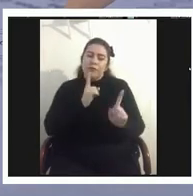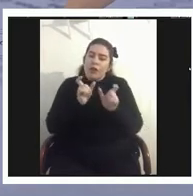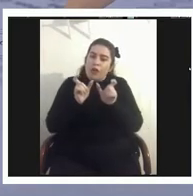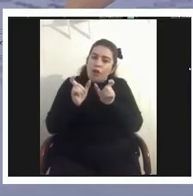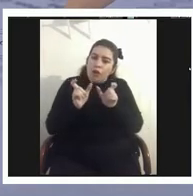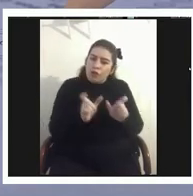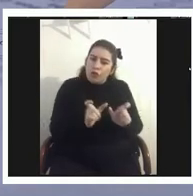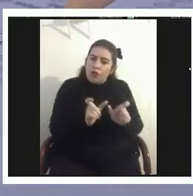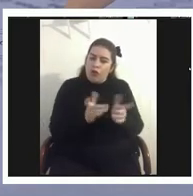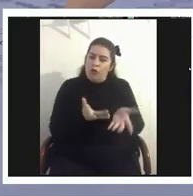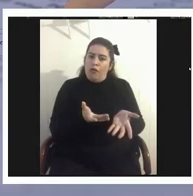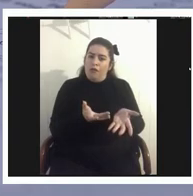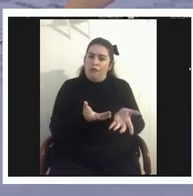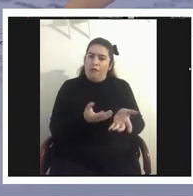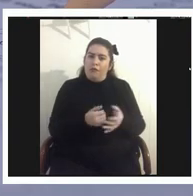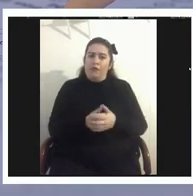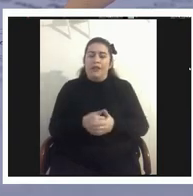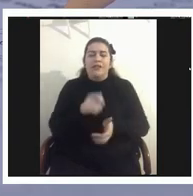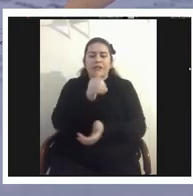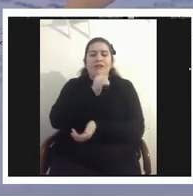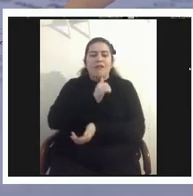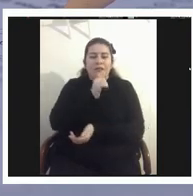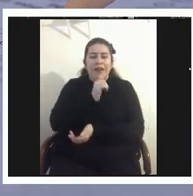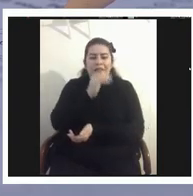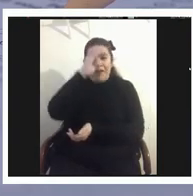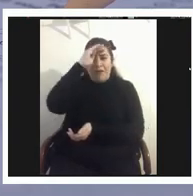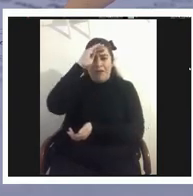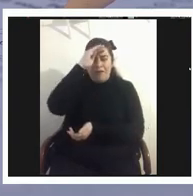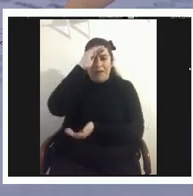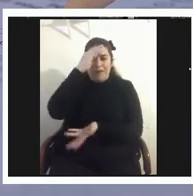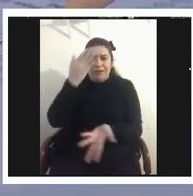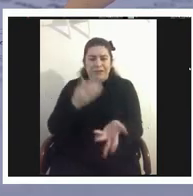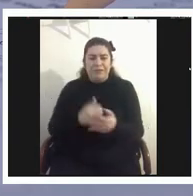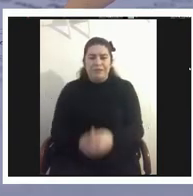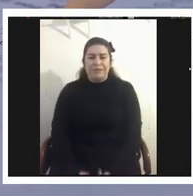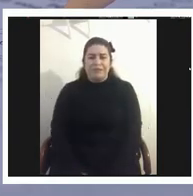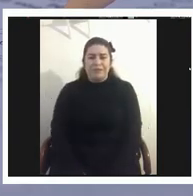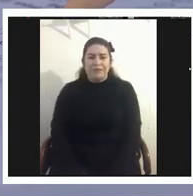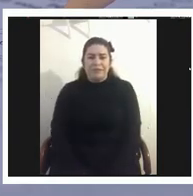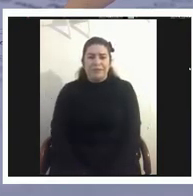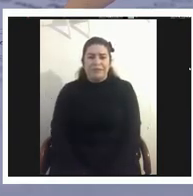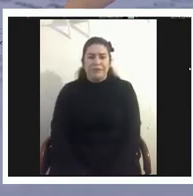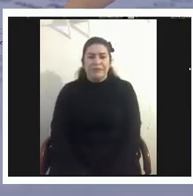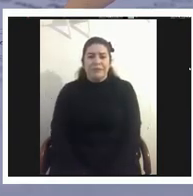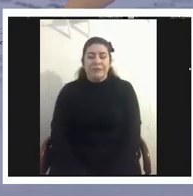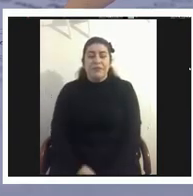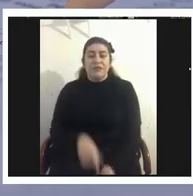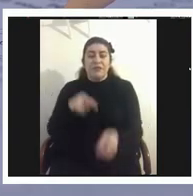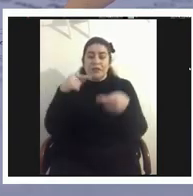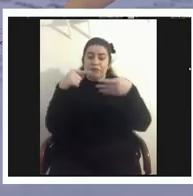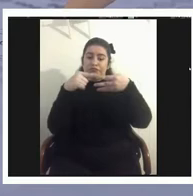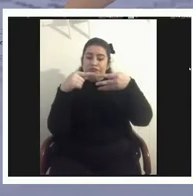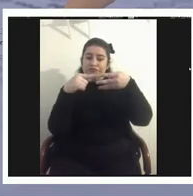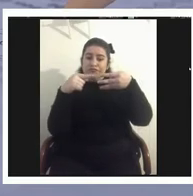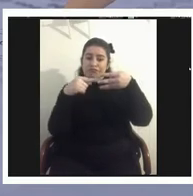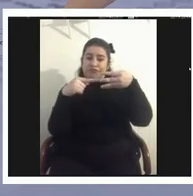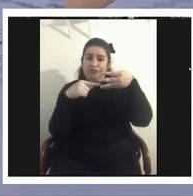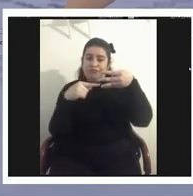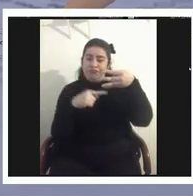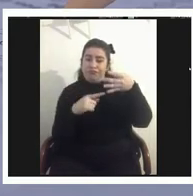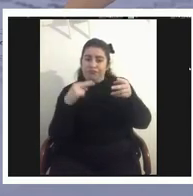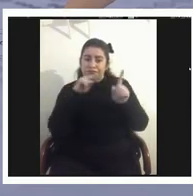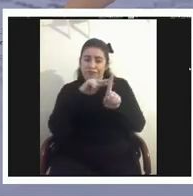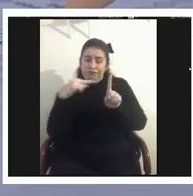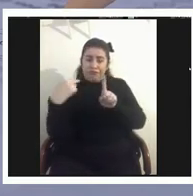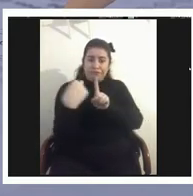falta de confianza así es que al tomar estas distintas perspectivas también